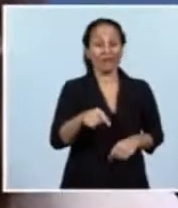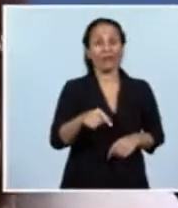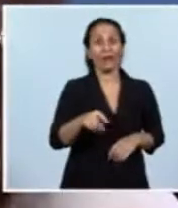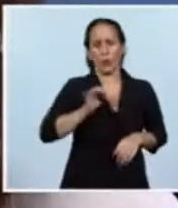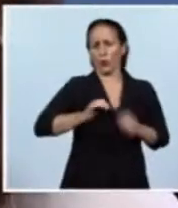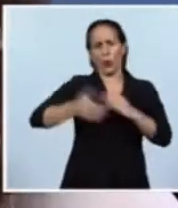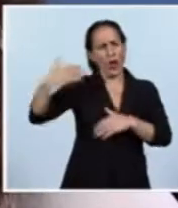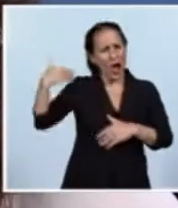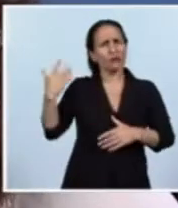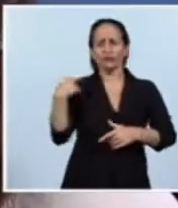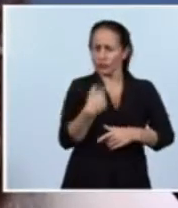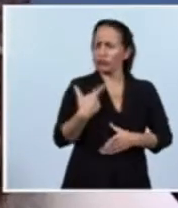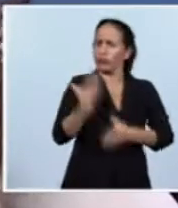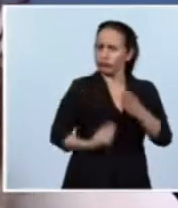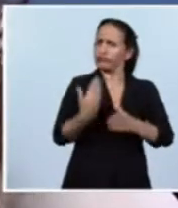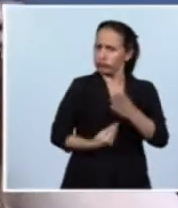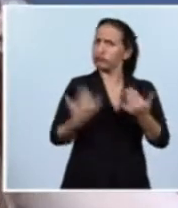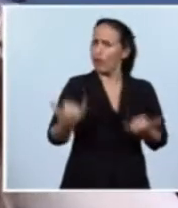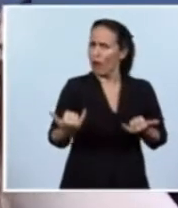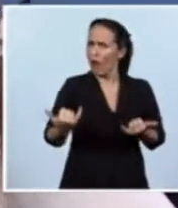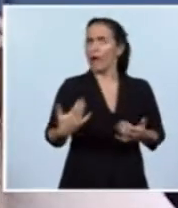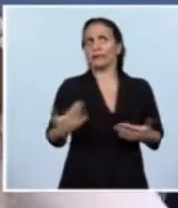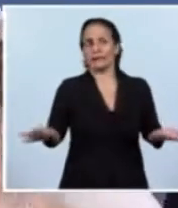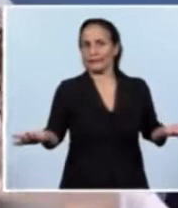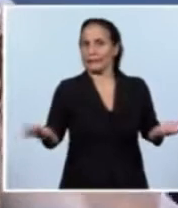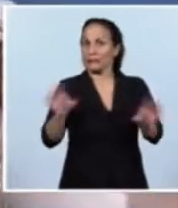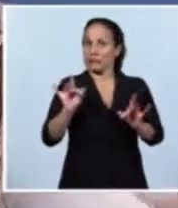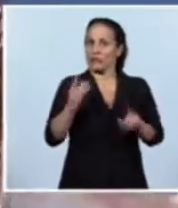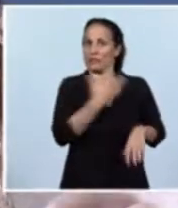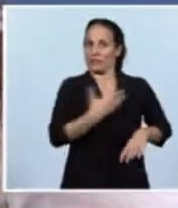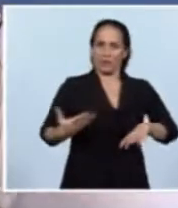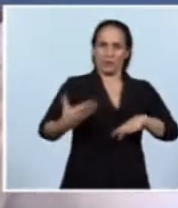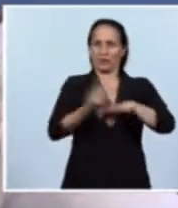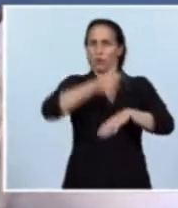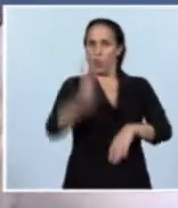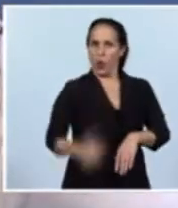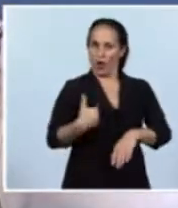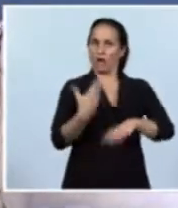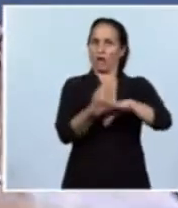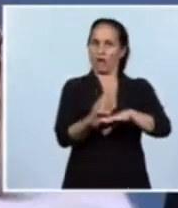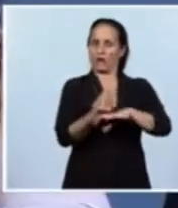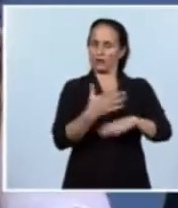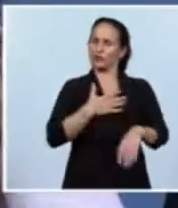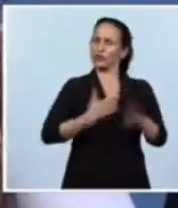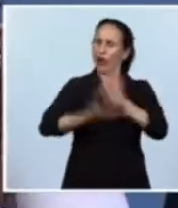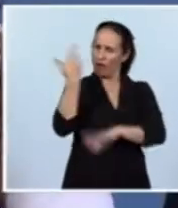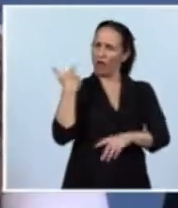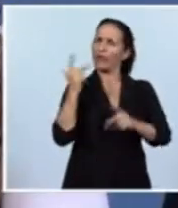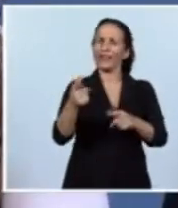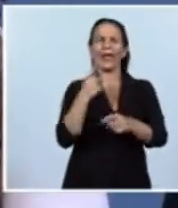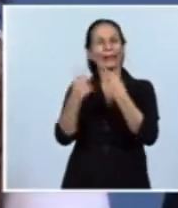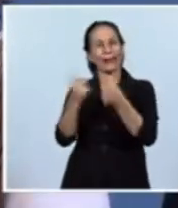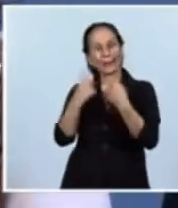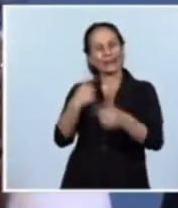años hemos cometido errores, es muy difícil gobernar la República Argentina, yo lo decía el otro día en una